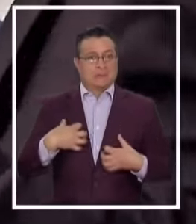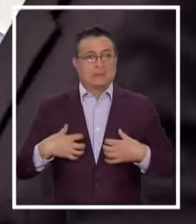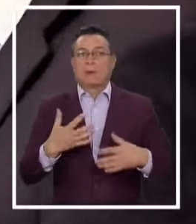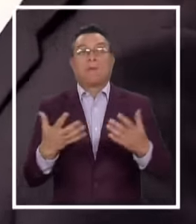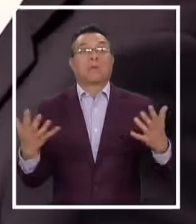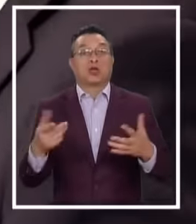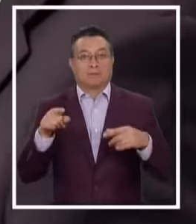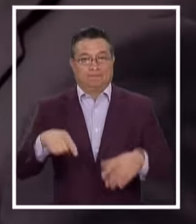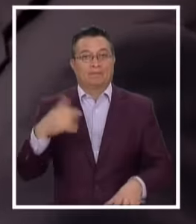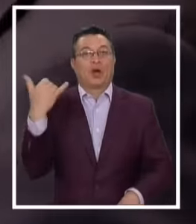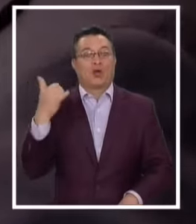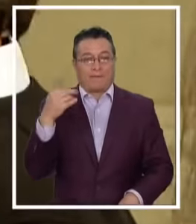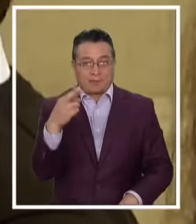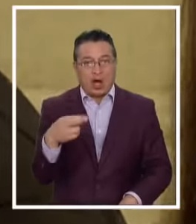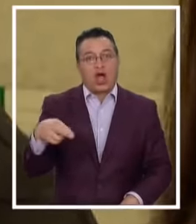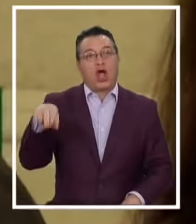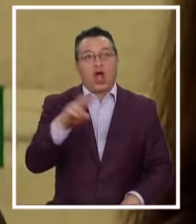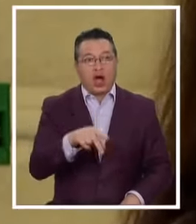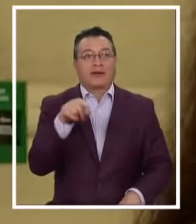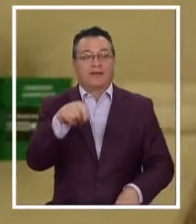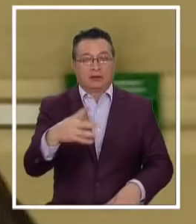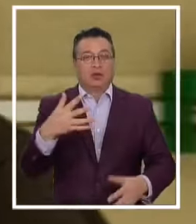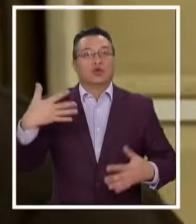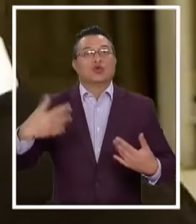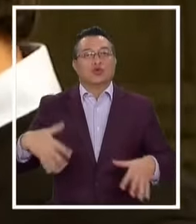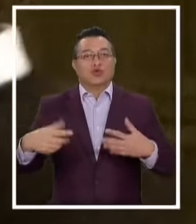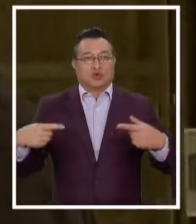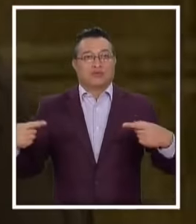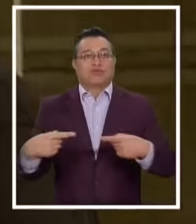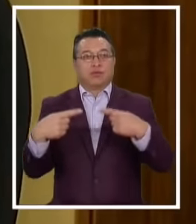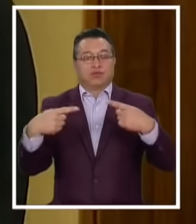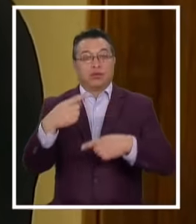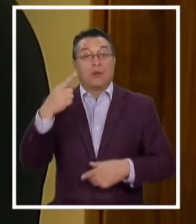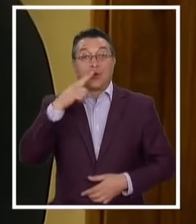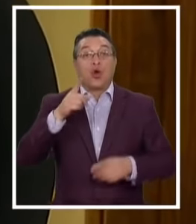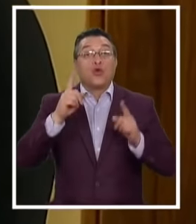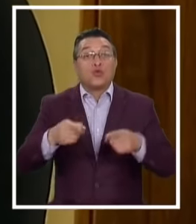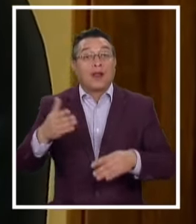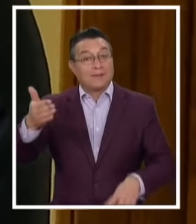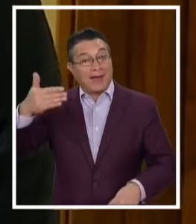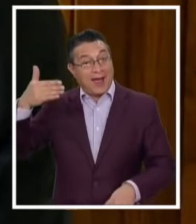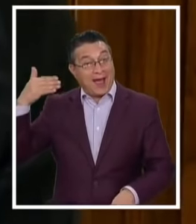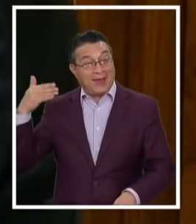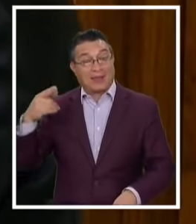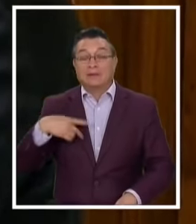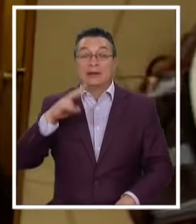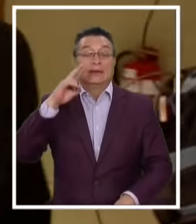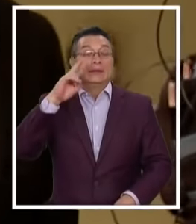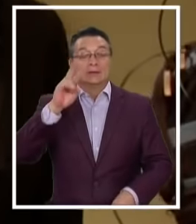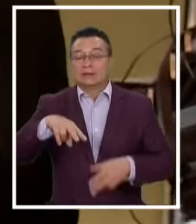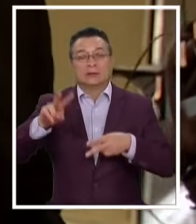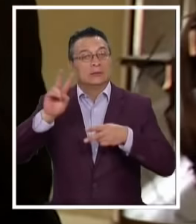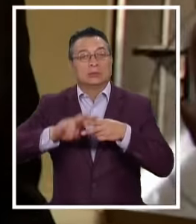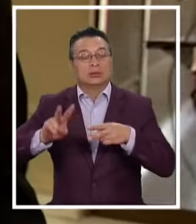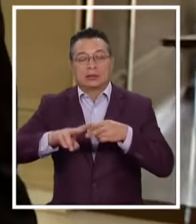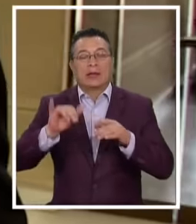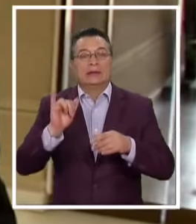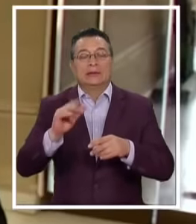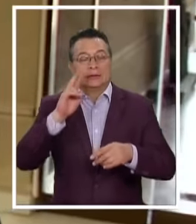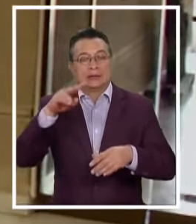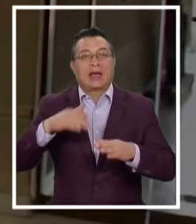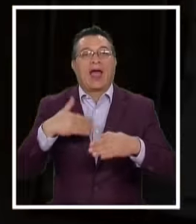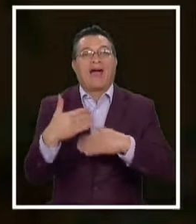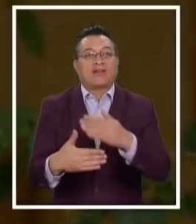todo indicaba que este jueves nuevamente se desarrollaría un intenso debate Pero al igual que en jornadas previas sin ninguna resolución o avance